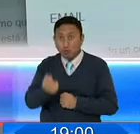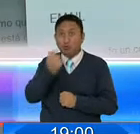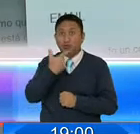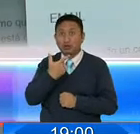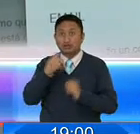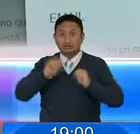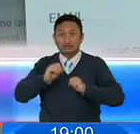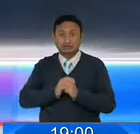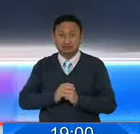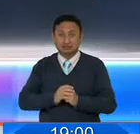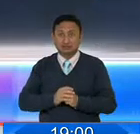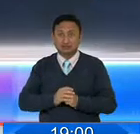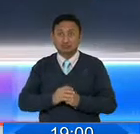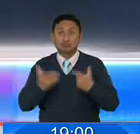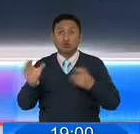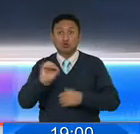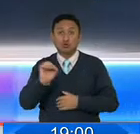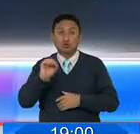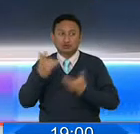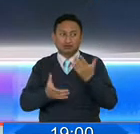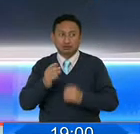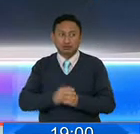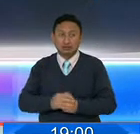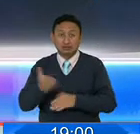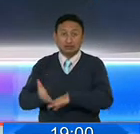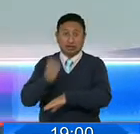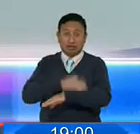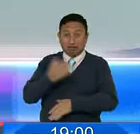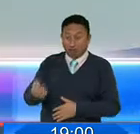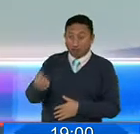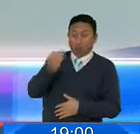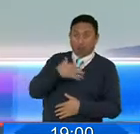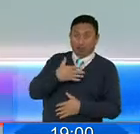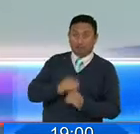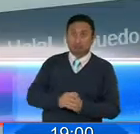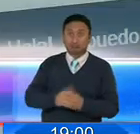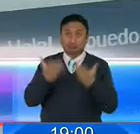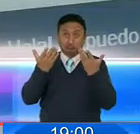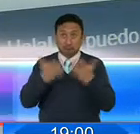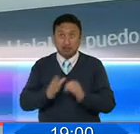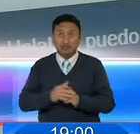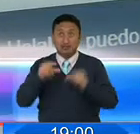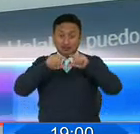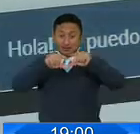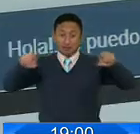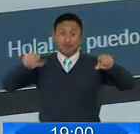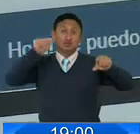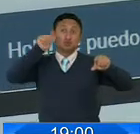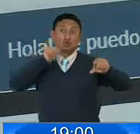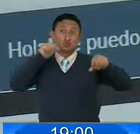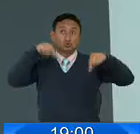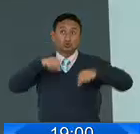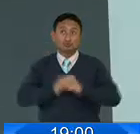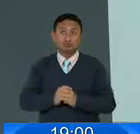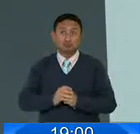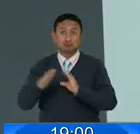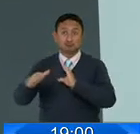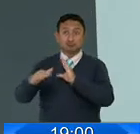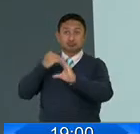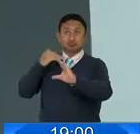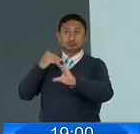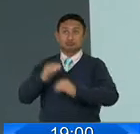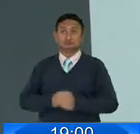anticoagulante o si se ha contagiado de coronavirus. Al finalizar el trámite, la notificación para la vacunación le llegará un